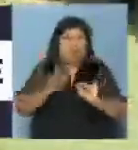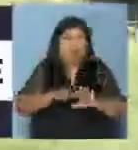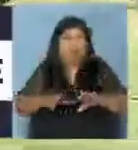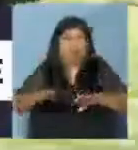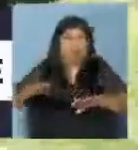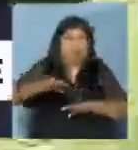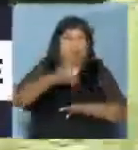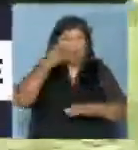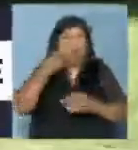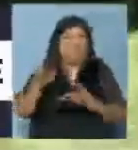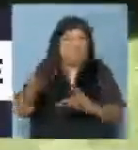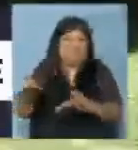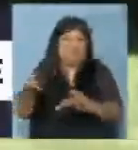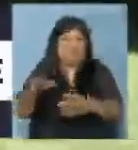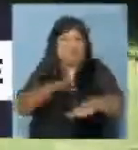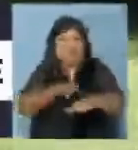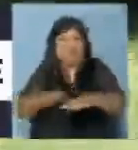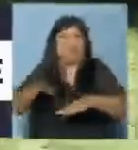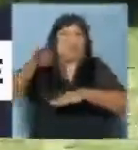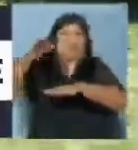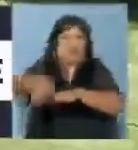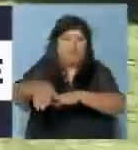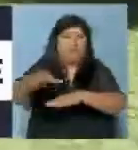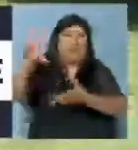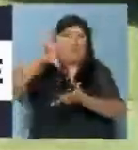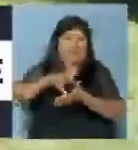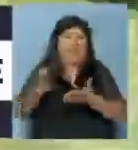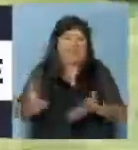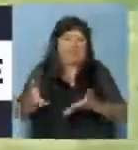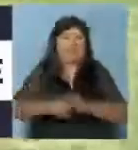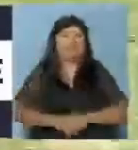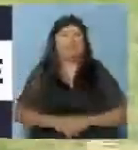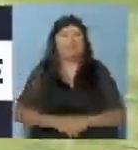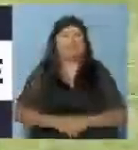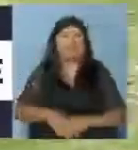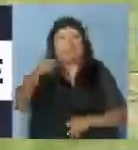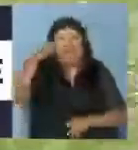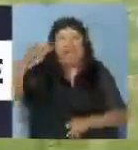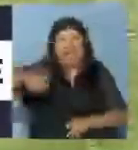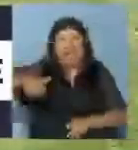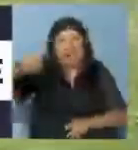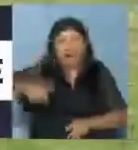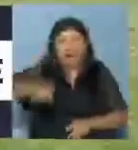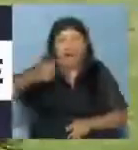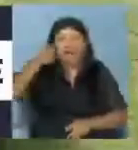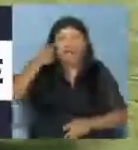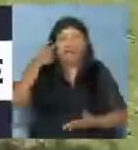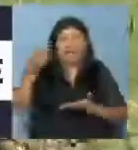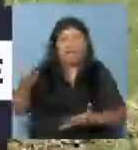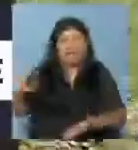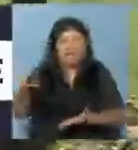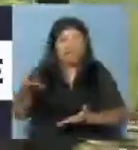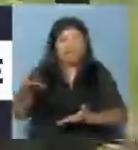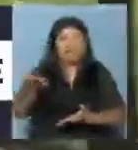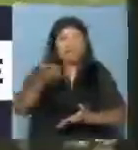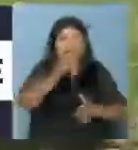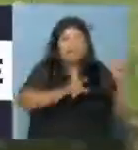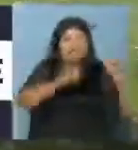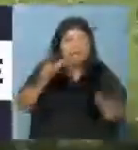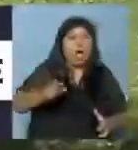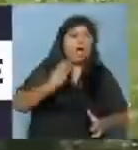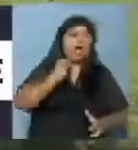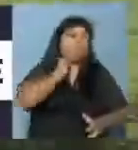colaborando con los inspectores de tránsito del municipio para poder sacar esta unidad y llevarla a los